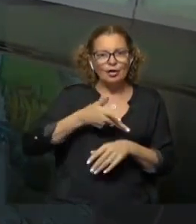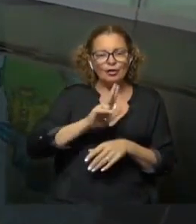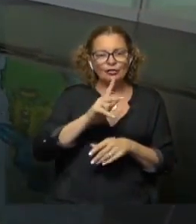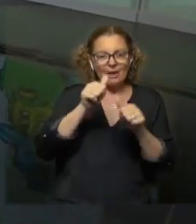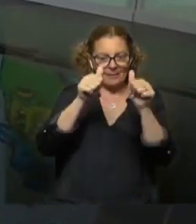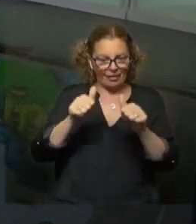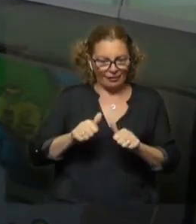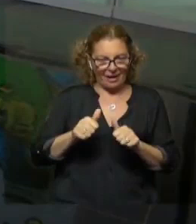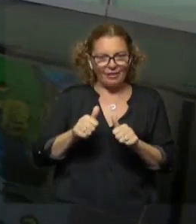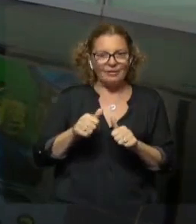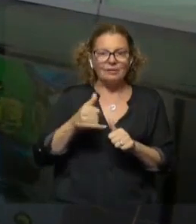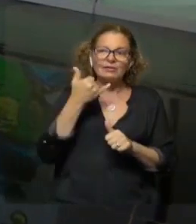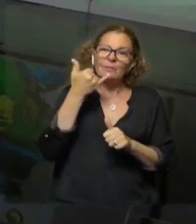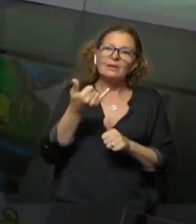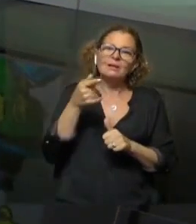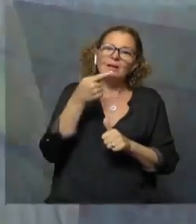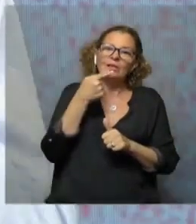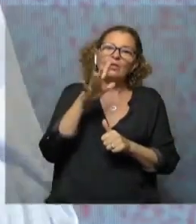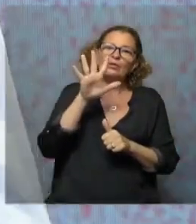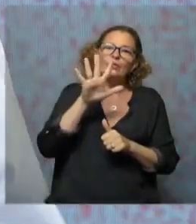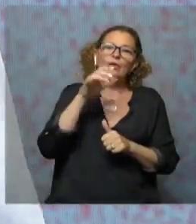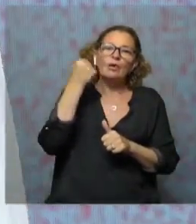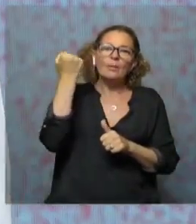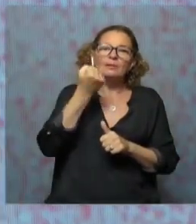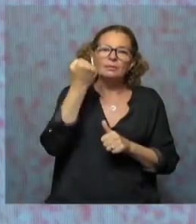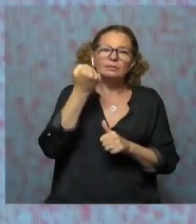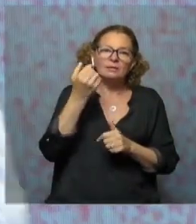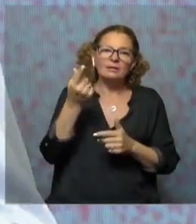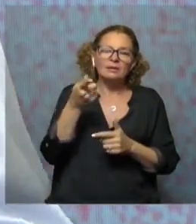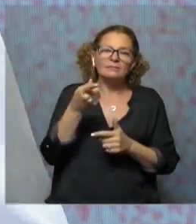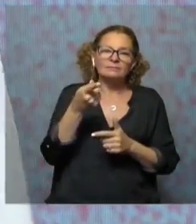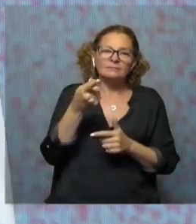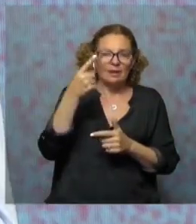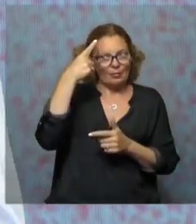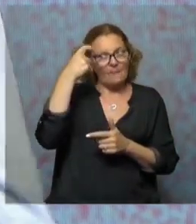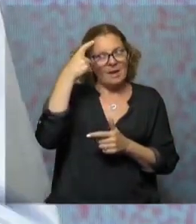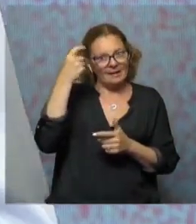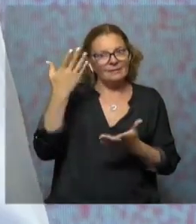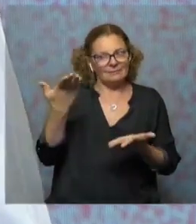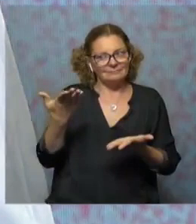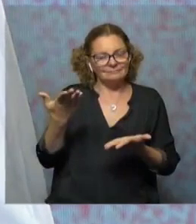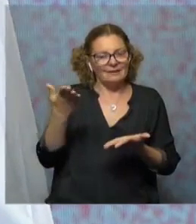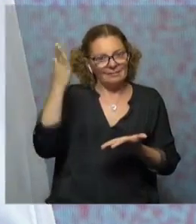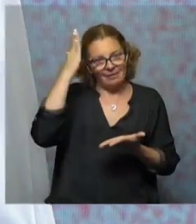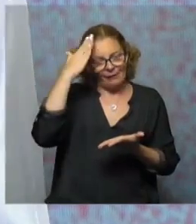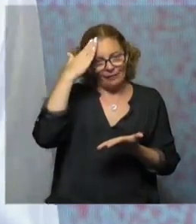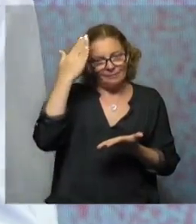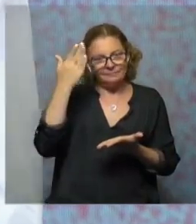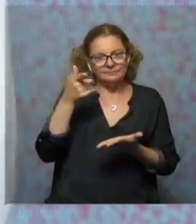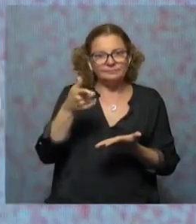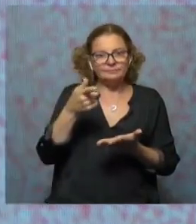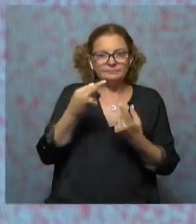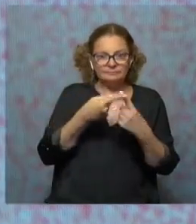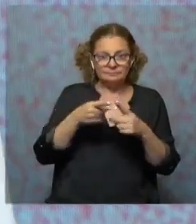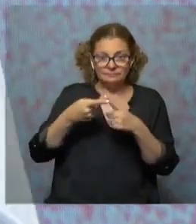Maldonado, y le dije, ¿cuáles son los cinco más importantes? Ahí irá un experto. Los cinco más importantes. Entonces, él, con